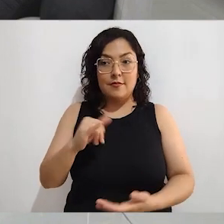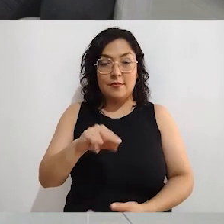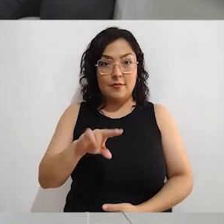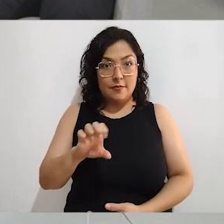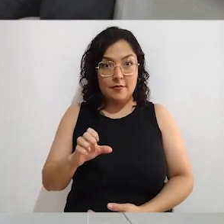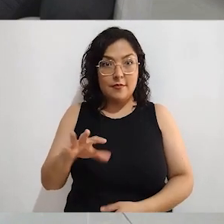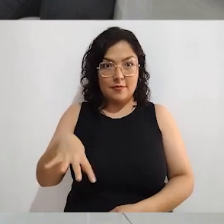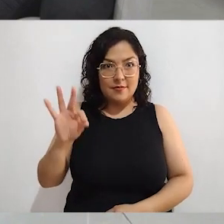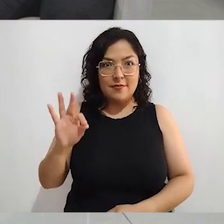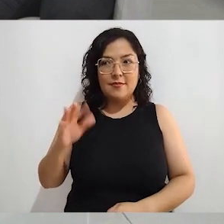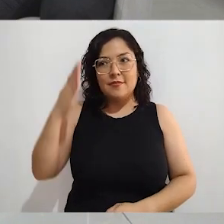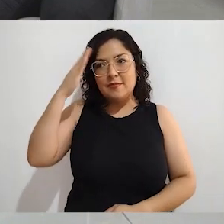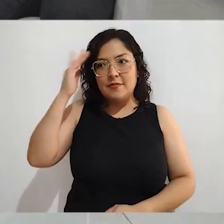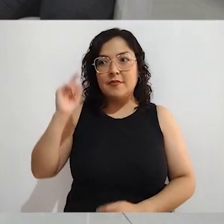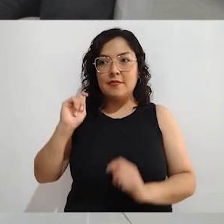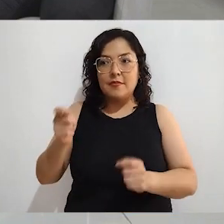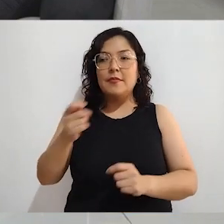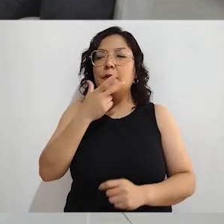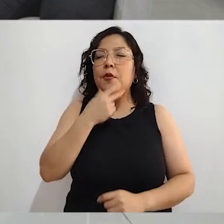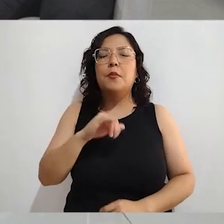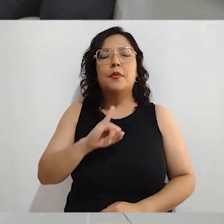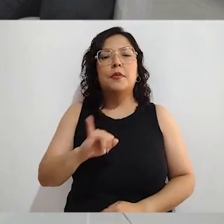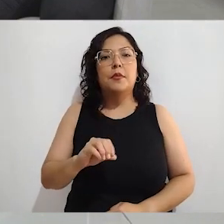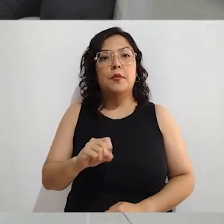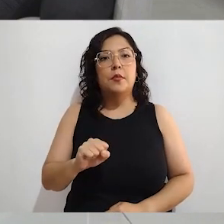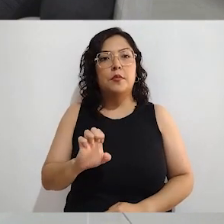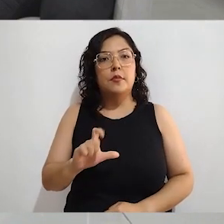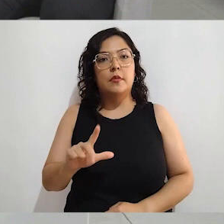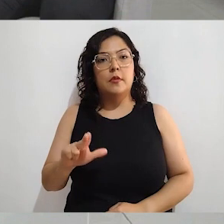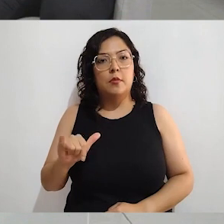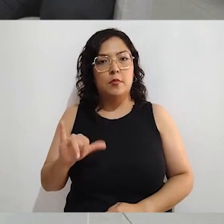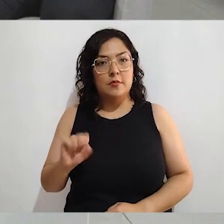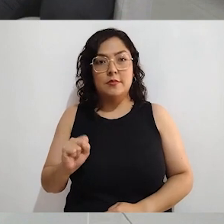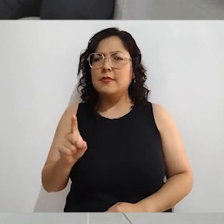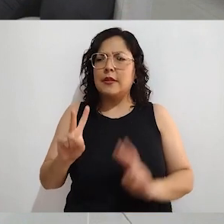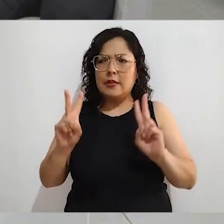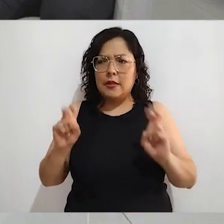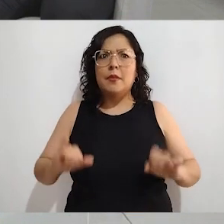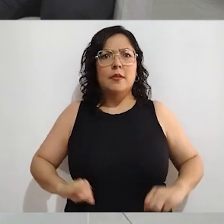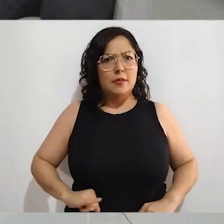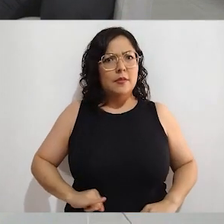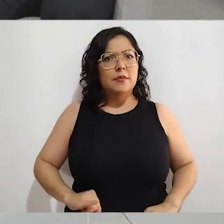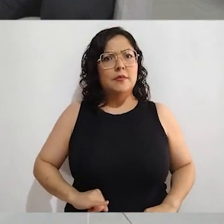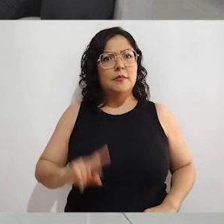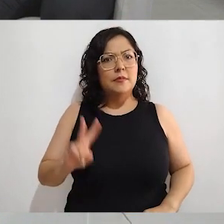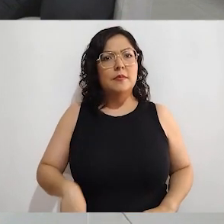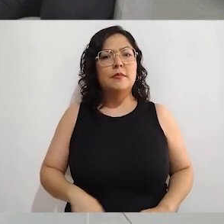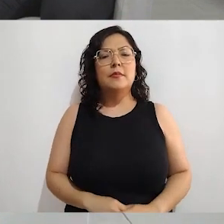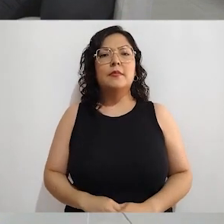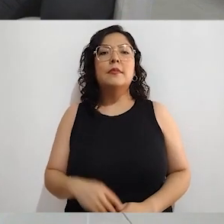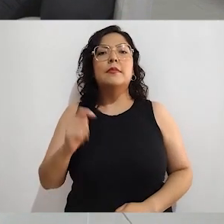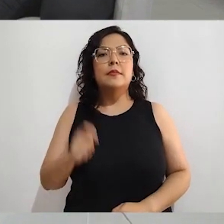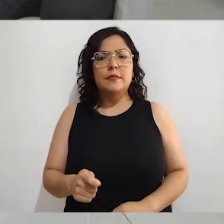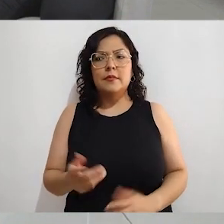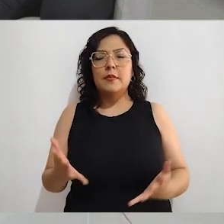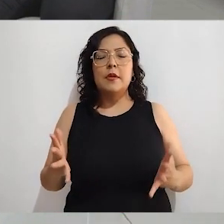Instituto Nacional Electoral, José Luis Vázquez López, con quien estamos viendo temas bien interesantes, sobre todo ya para ir aterrizando este